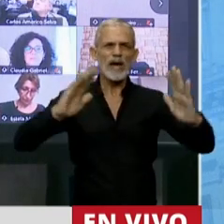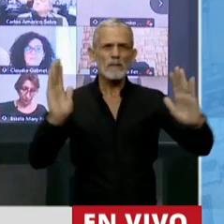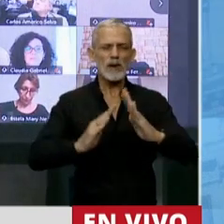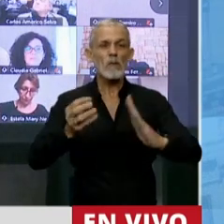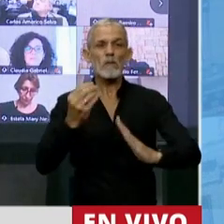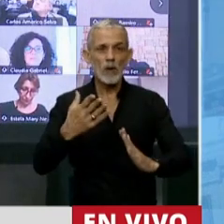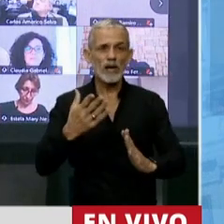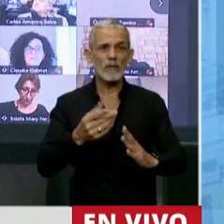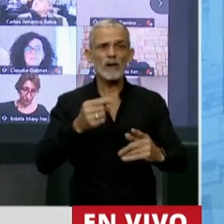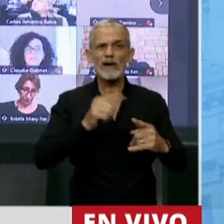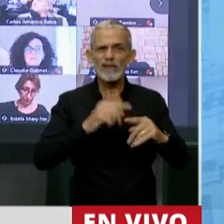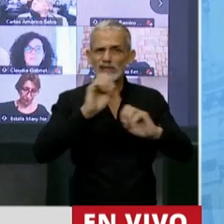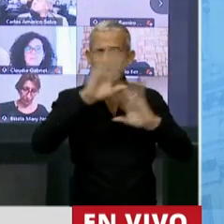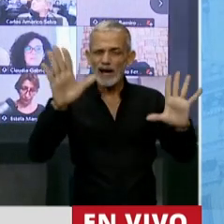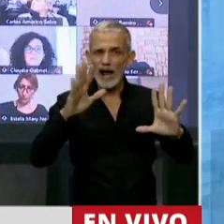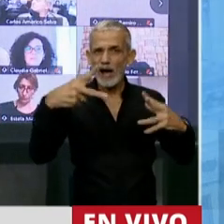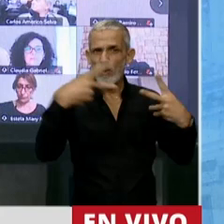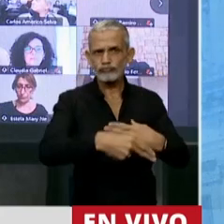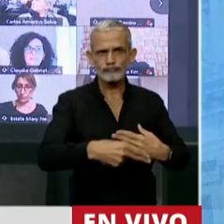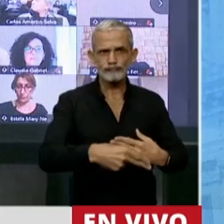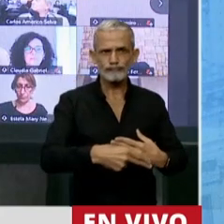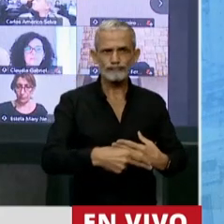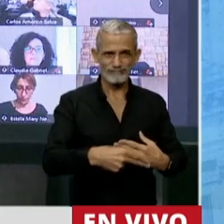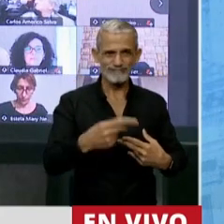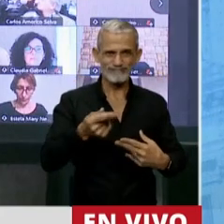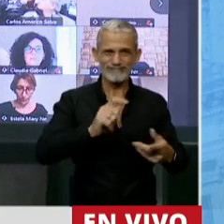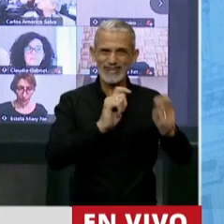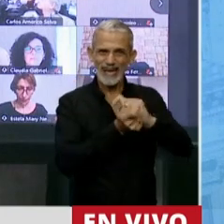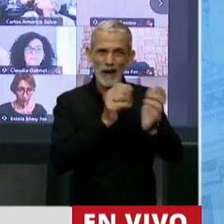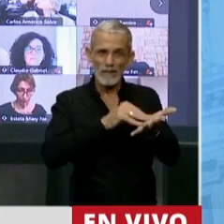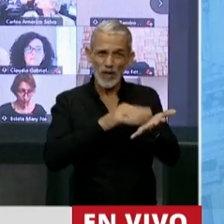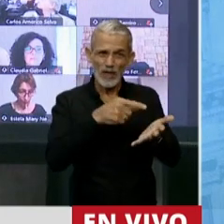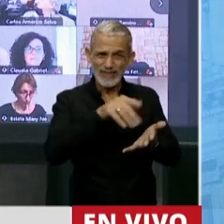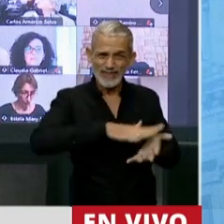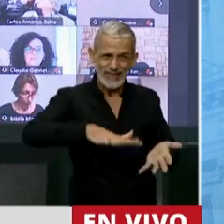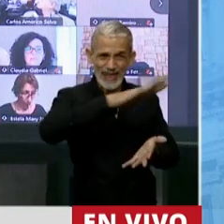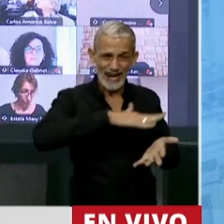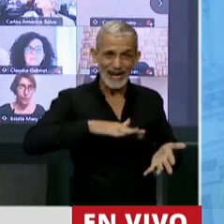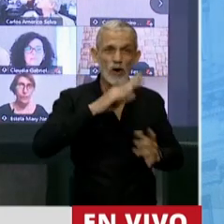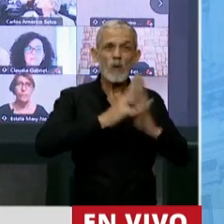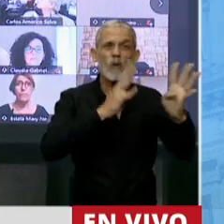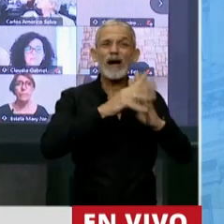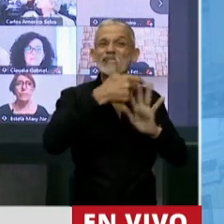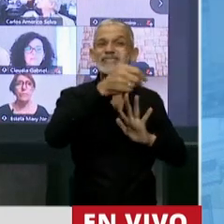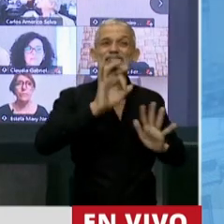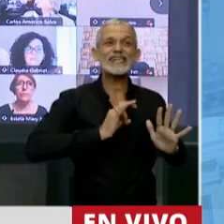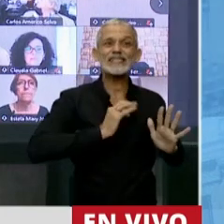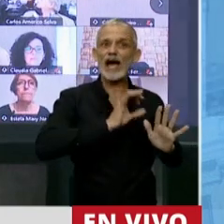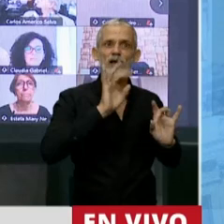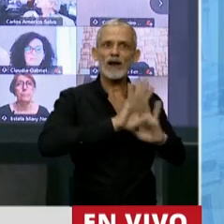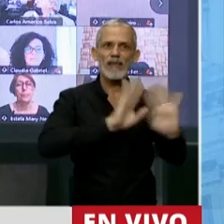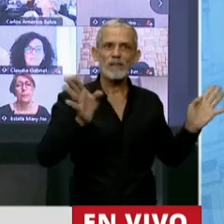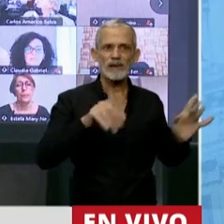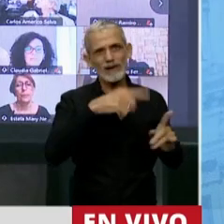disminuye? Porque establece una clara restricción al cambio de uso de los bosques por 60 años solamente,